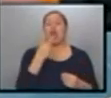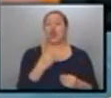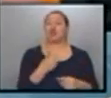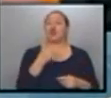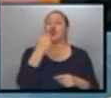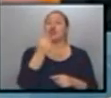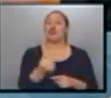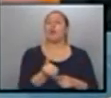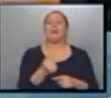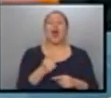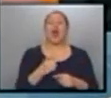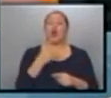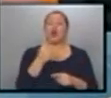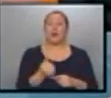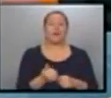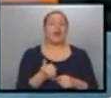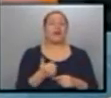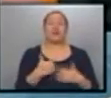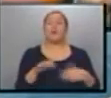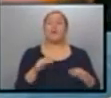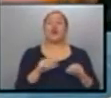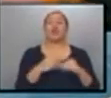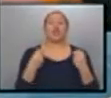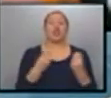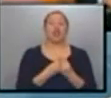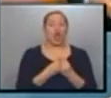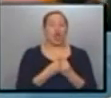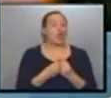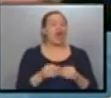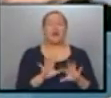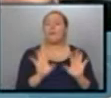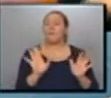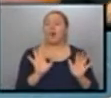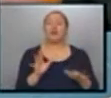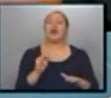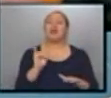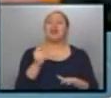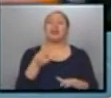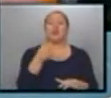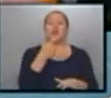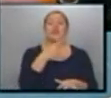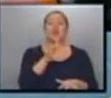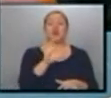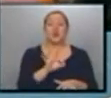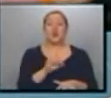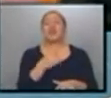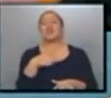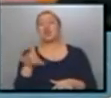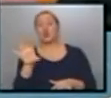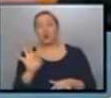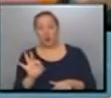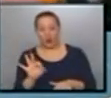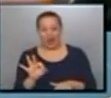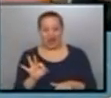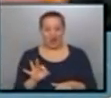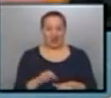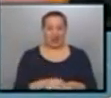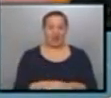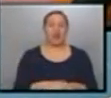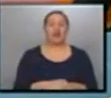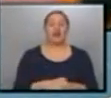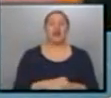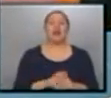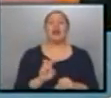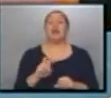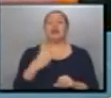que vos hagas, bueno, no importa el monto, te vamos a devolver 150 pesos y otros 150 pesos. incentivar todo esto. Claro, exactamente, en el primer mes. En el segundo